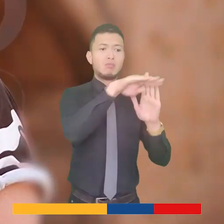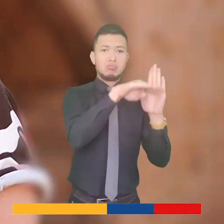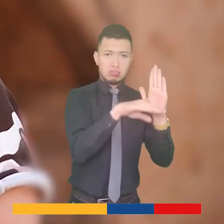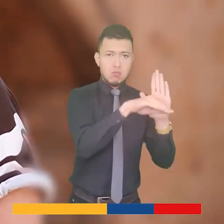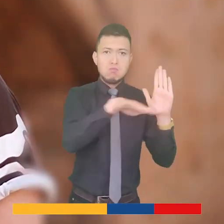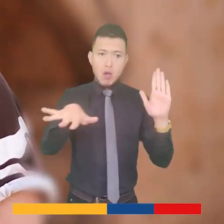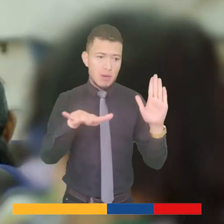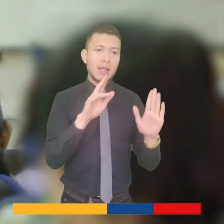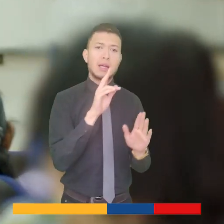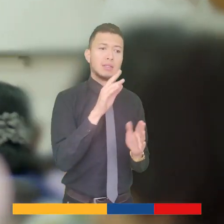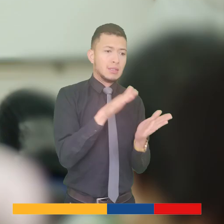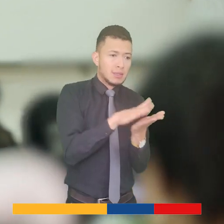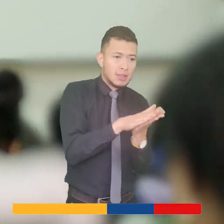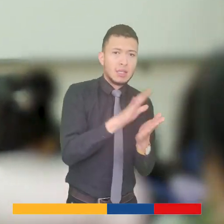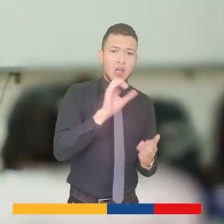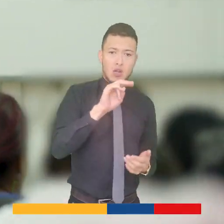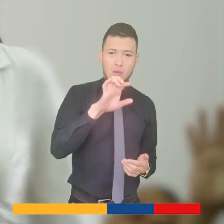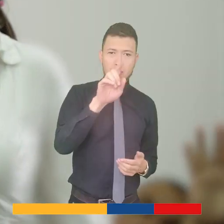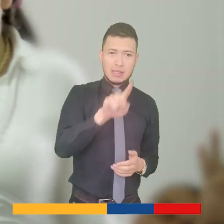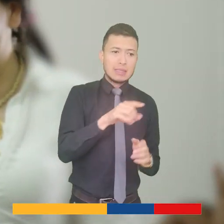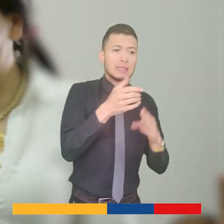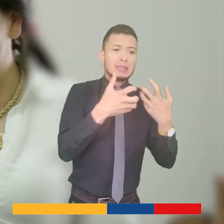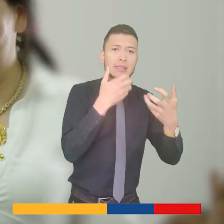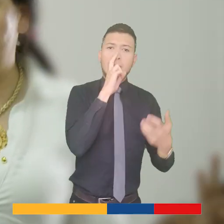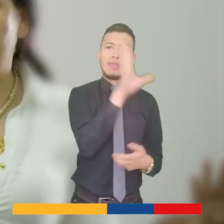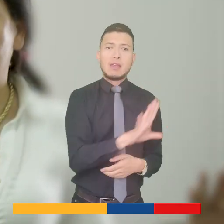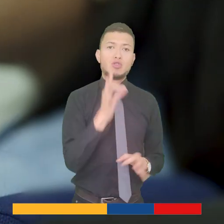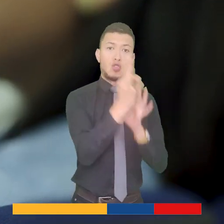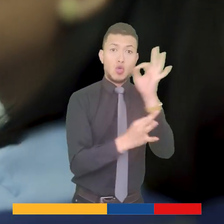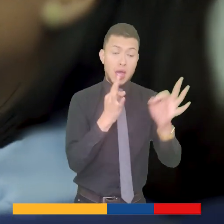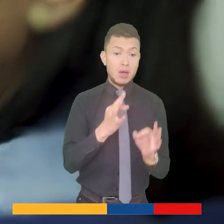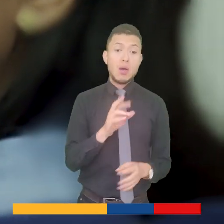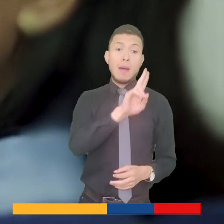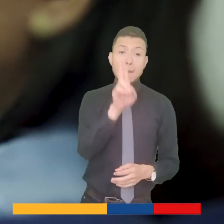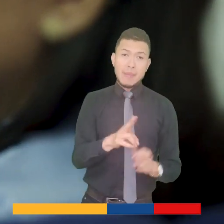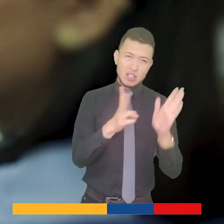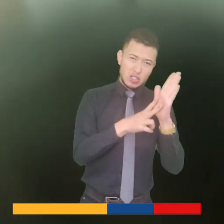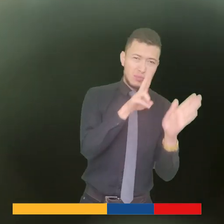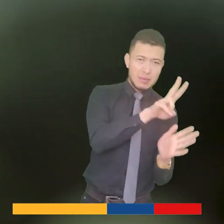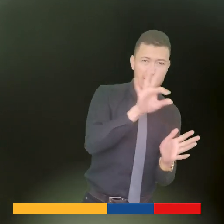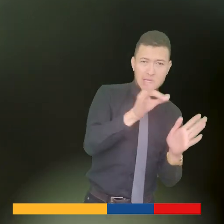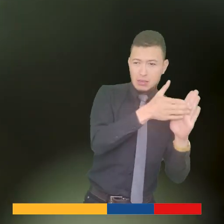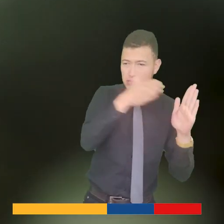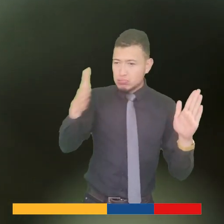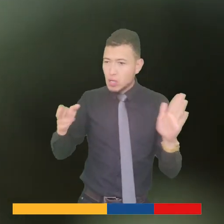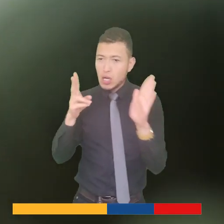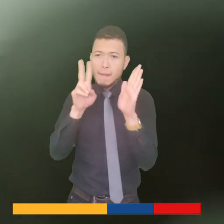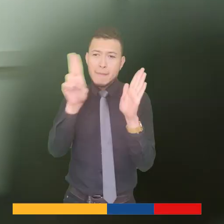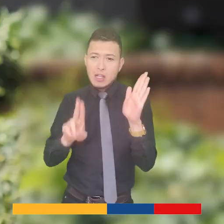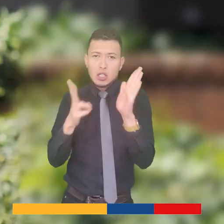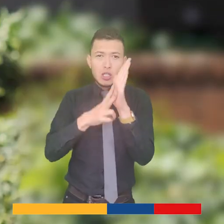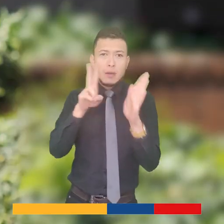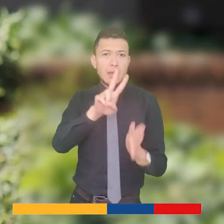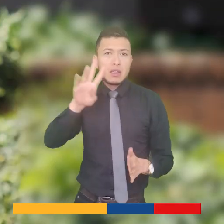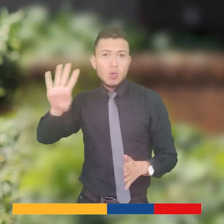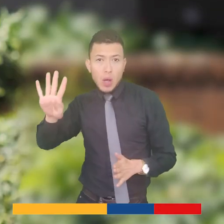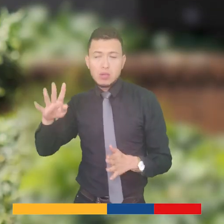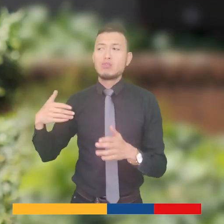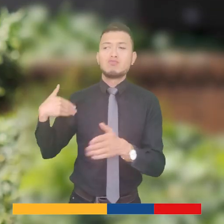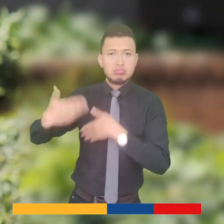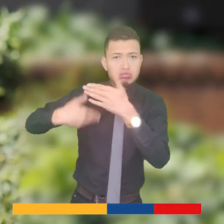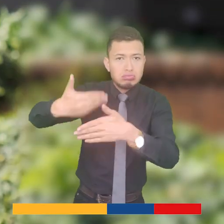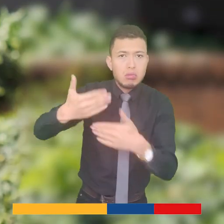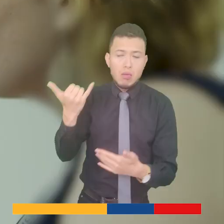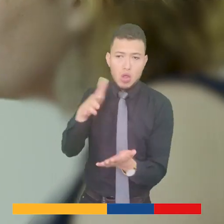política de sacar adelante el COMPES del Sistema Nacional de Cuidados. Nos pusimos la meta de, entre marzo del 2023 y marzo del 2024, sacar adelante